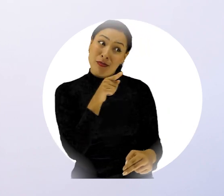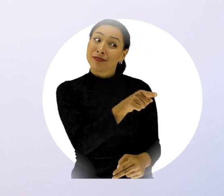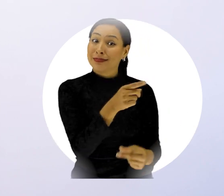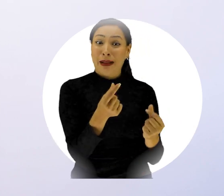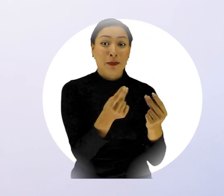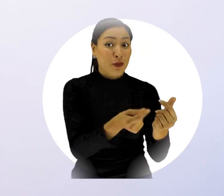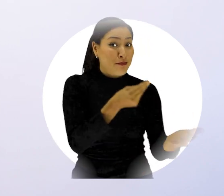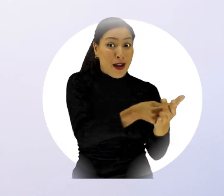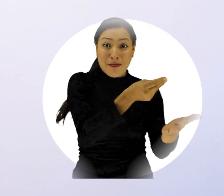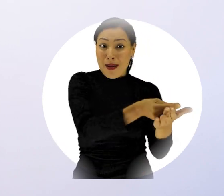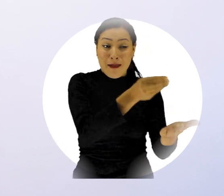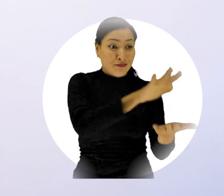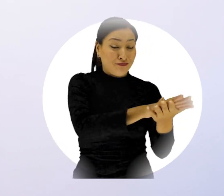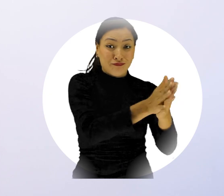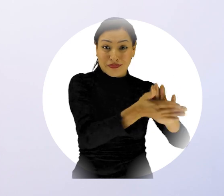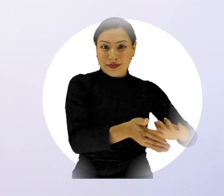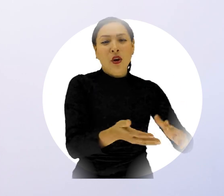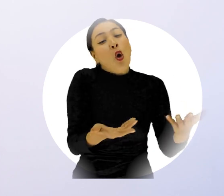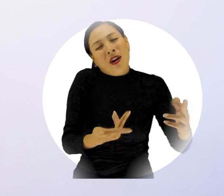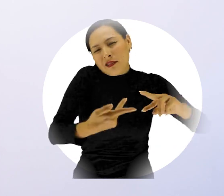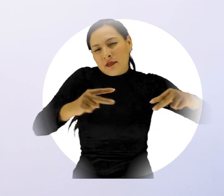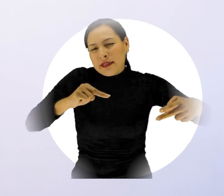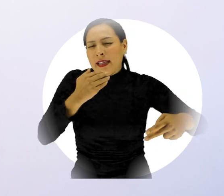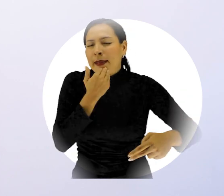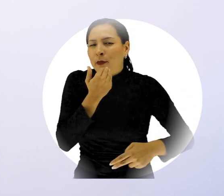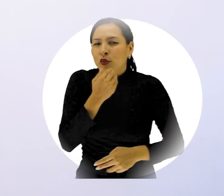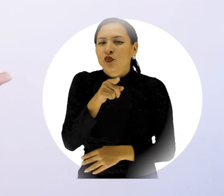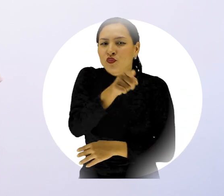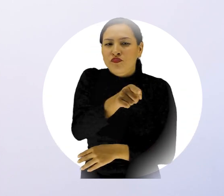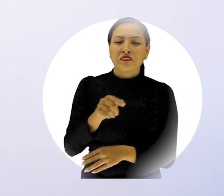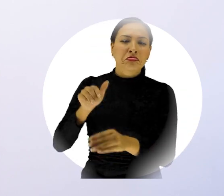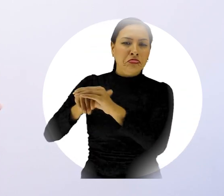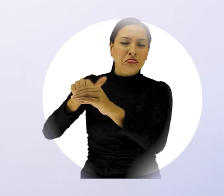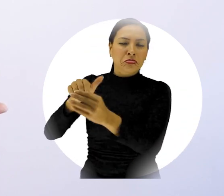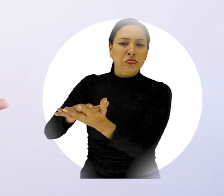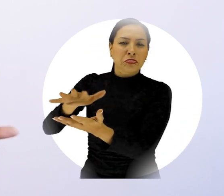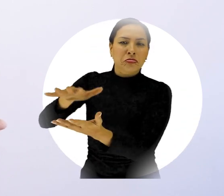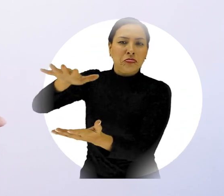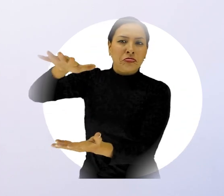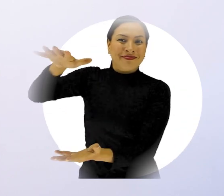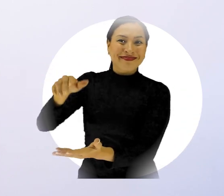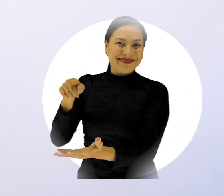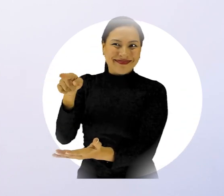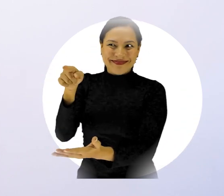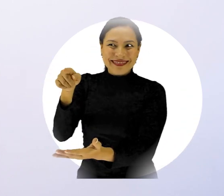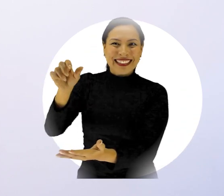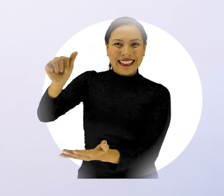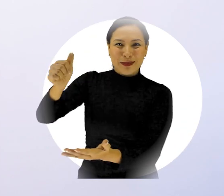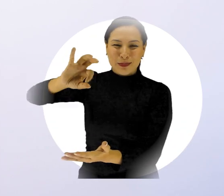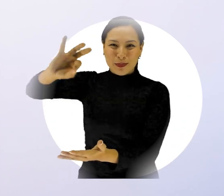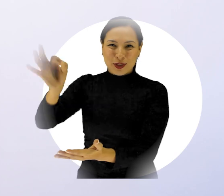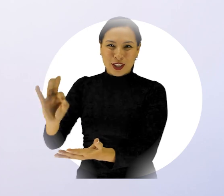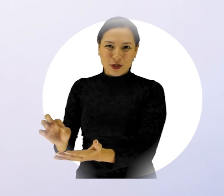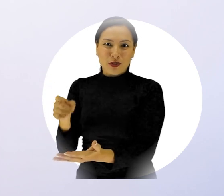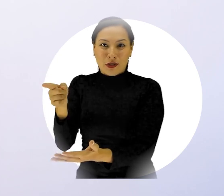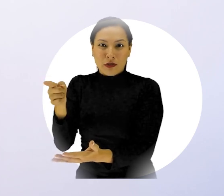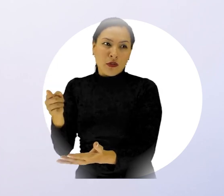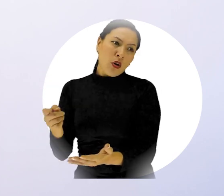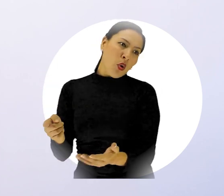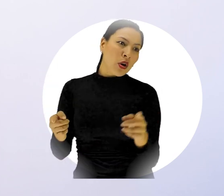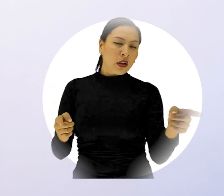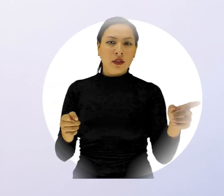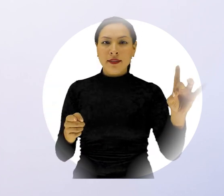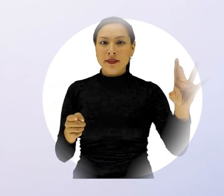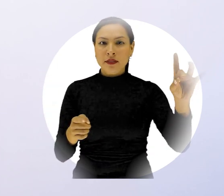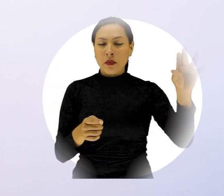bien, si el interés de tu inversión es del 20% efectivo anual y el interés de tu deuda es del 10% efectivo anual, puedes tomar la decisión de invertir. ¿Qué